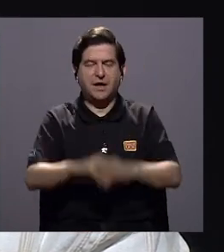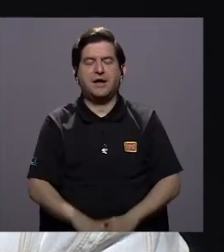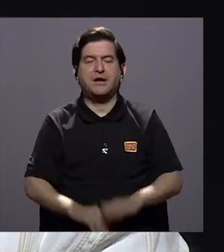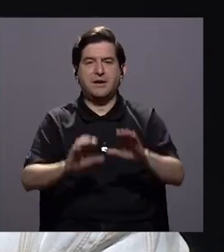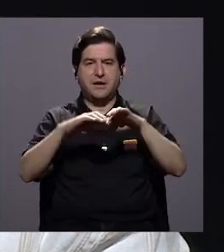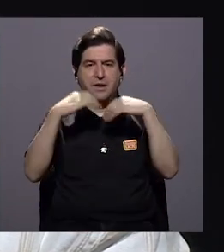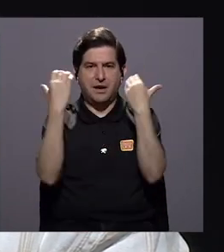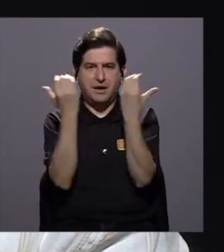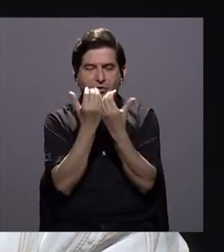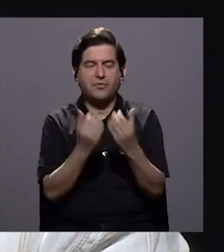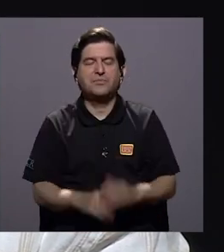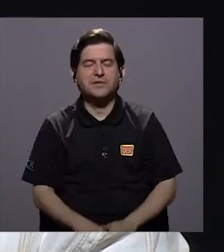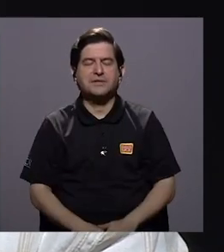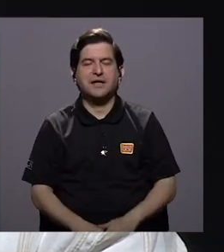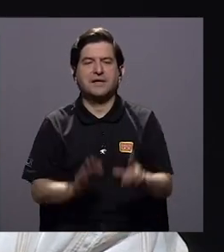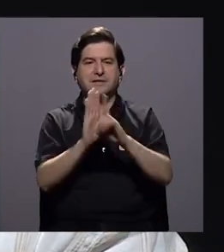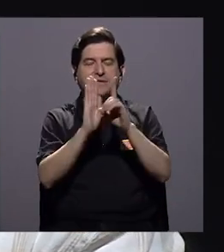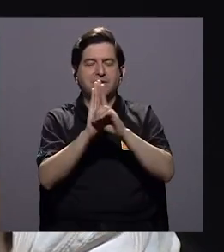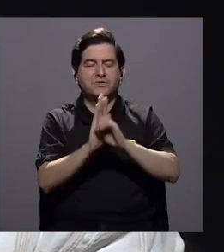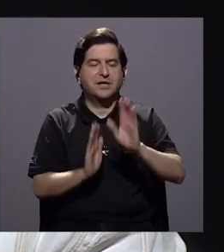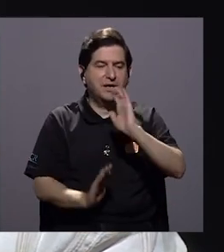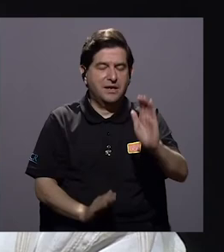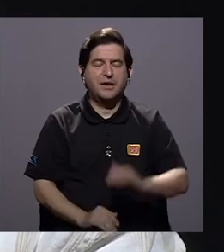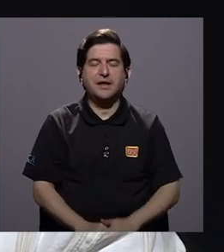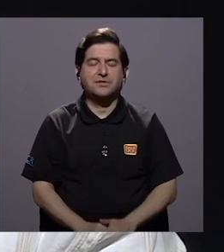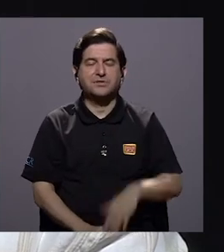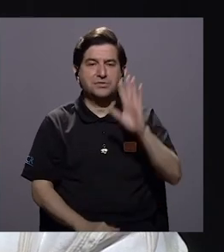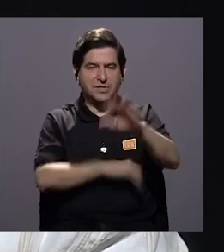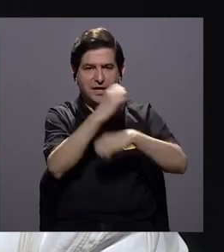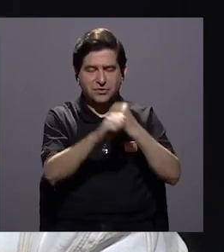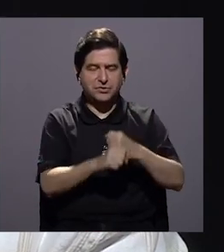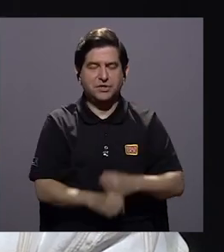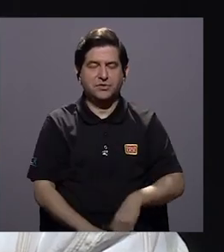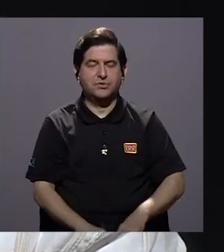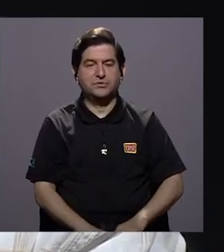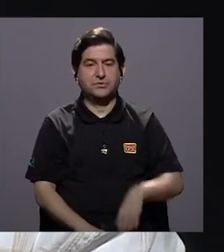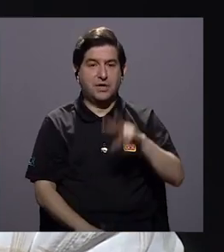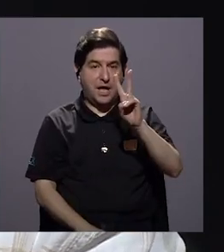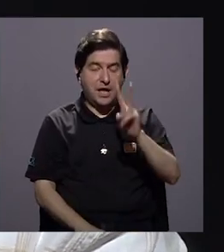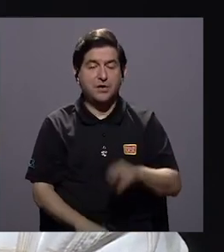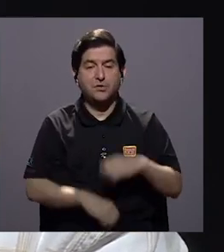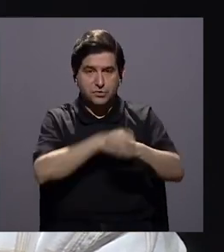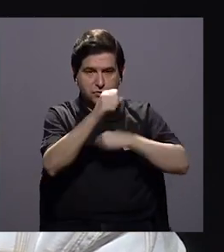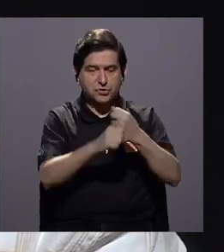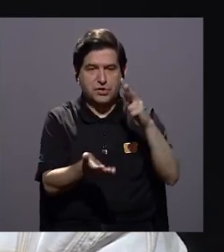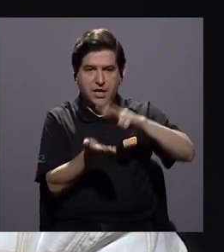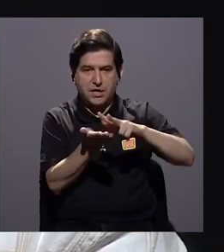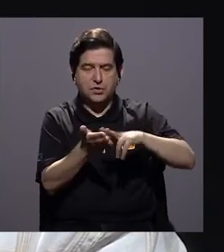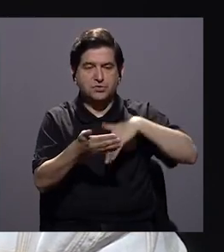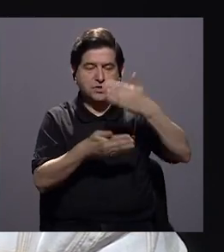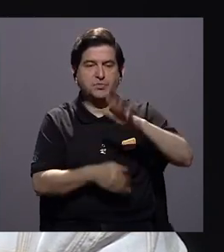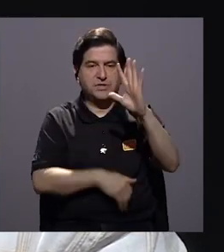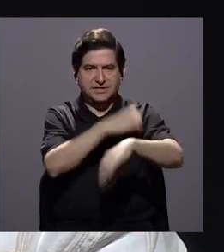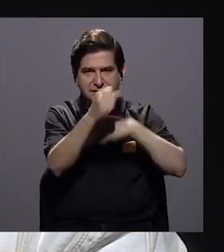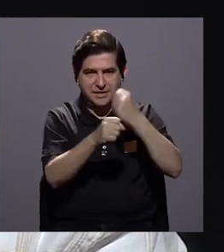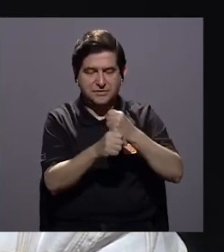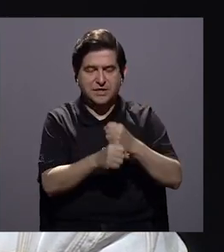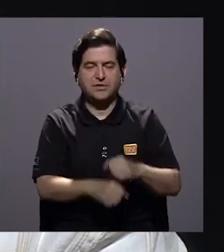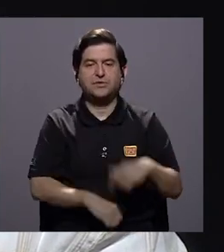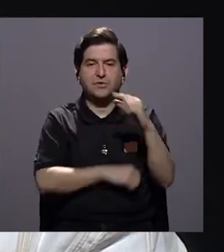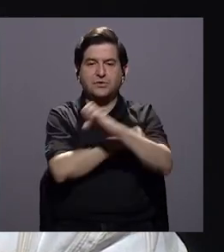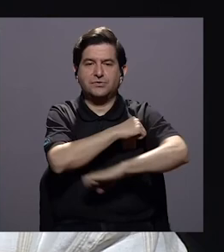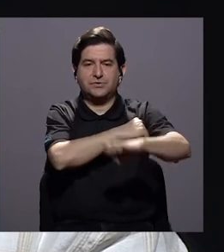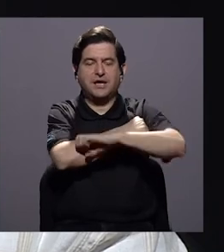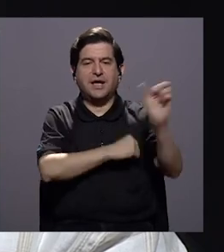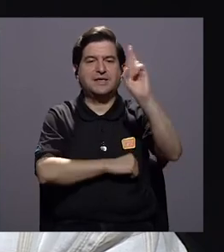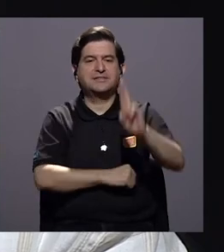informe al Comité de los Derechos del Niño cada cinco años. El primero a los dos, ratificado, y los siguientes cada cinco años. ¿Qué hacía el